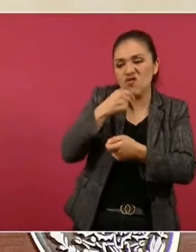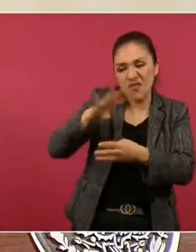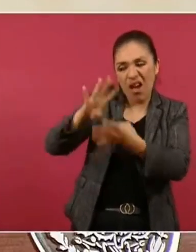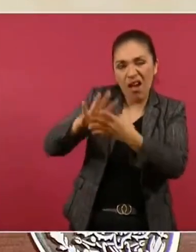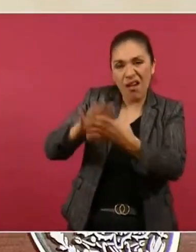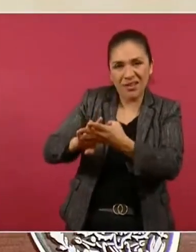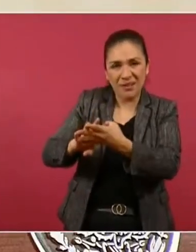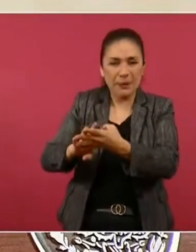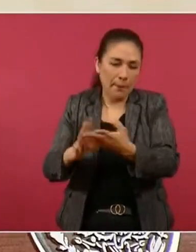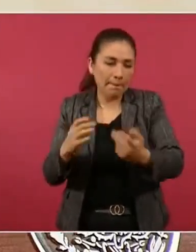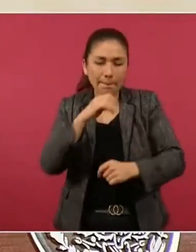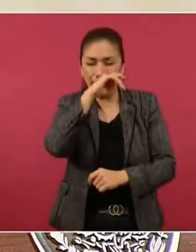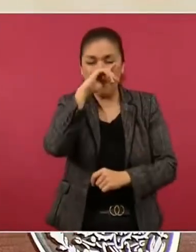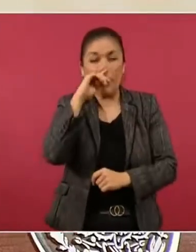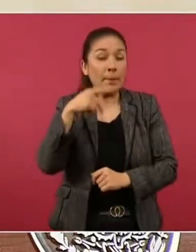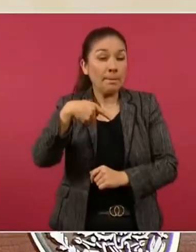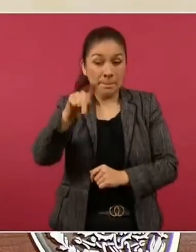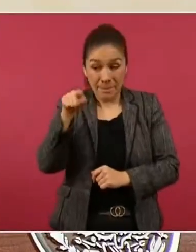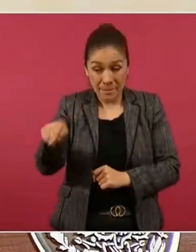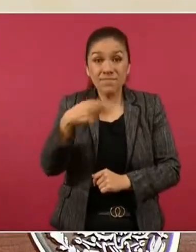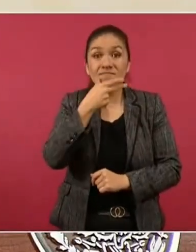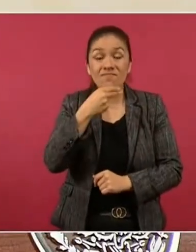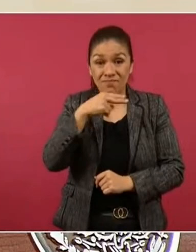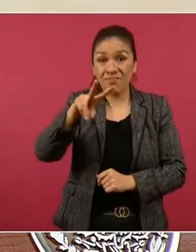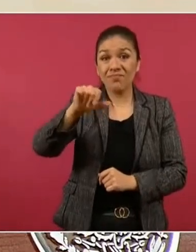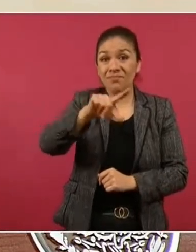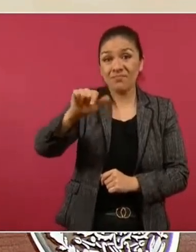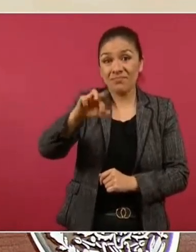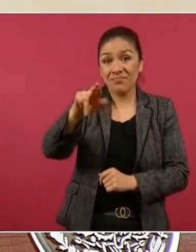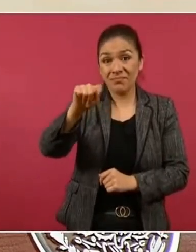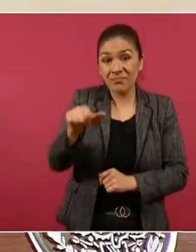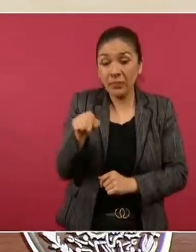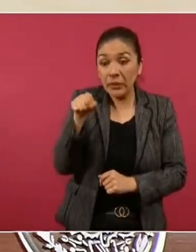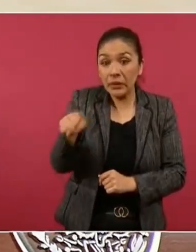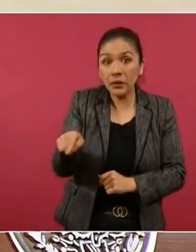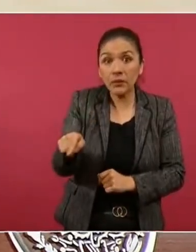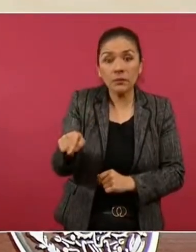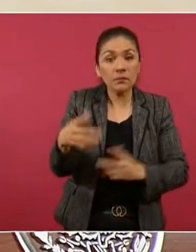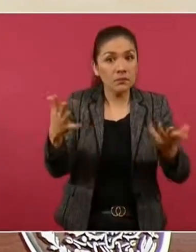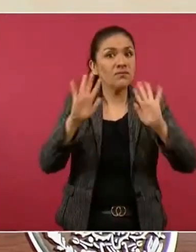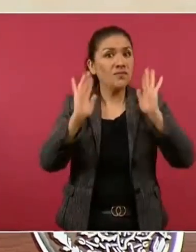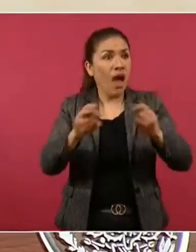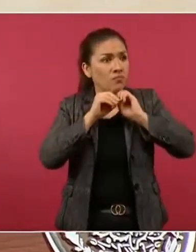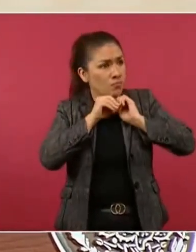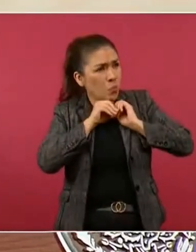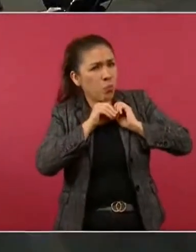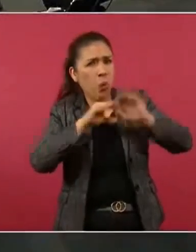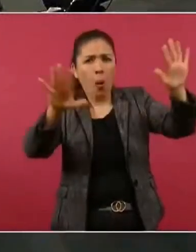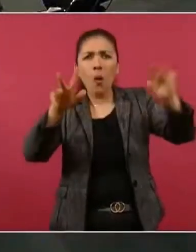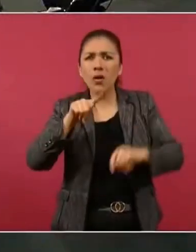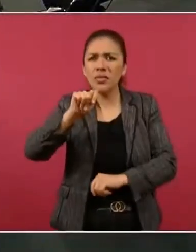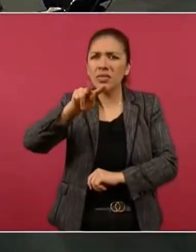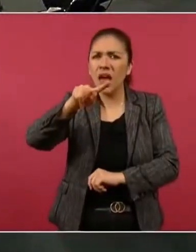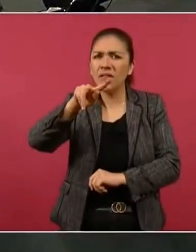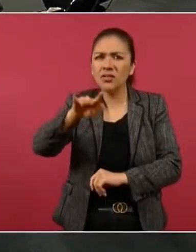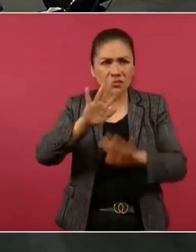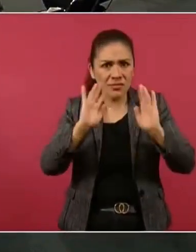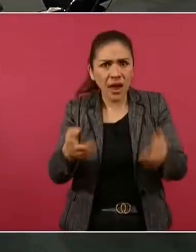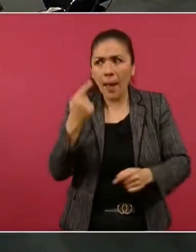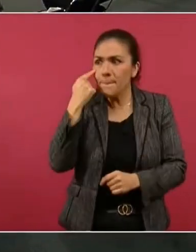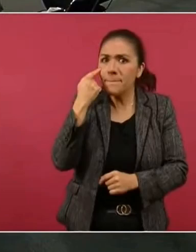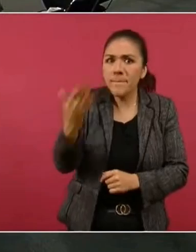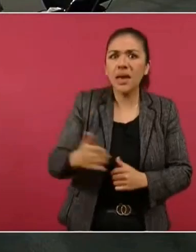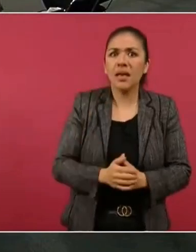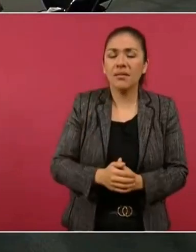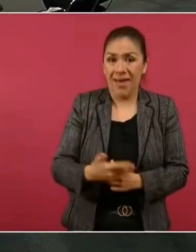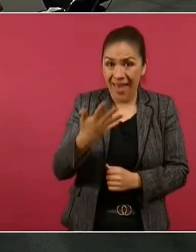pero el caso de Vallarta además salió en la televisión ahí mismo le